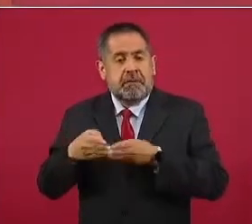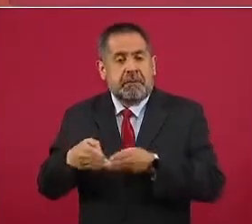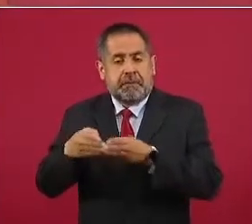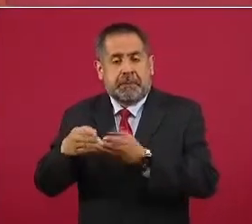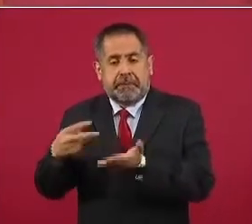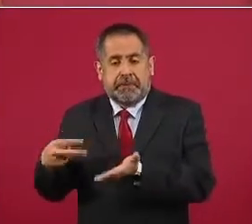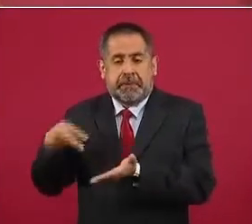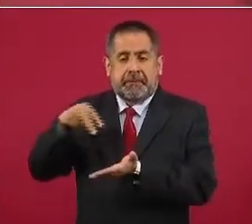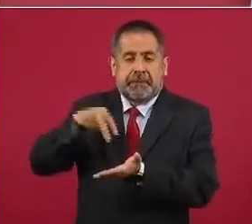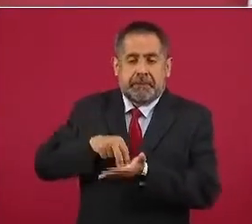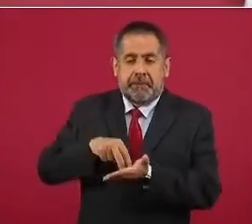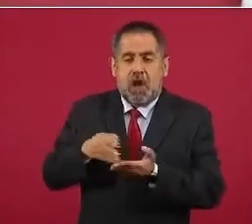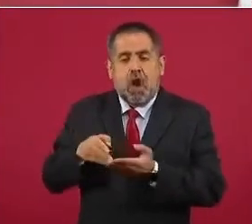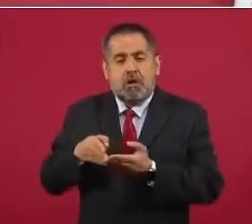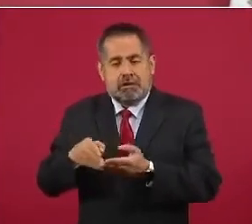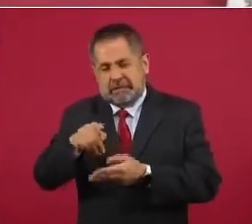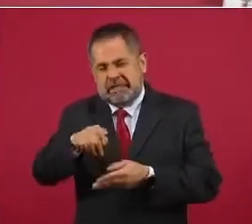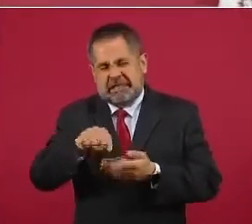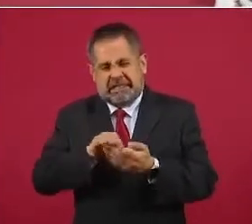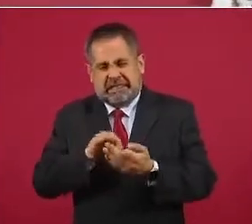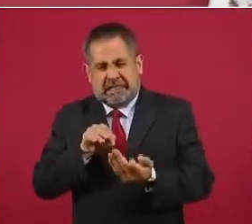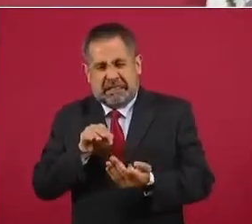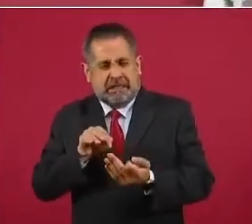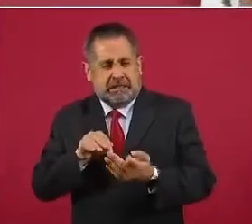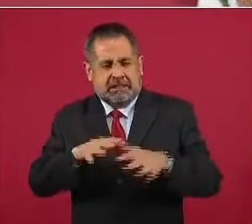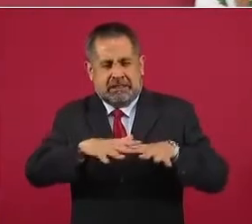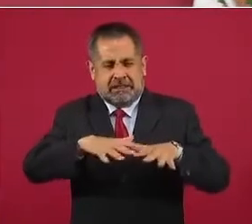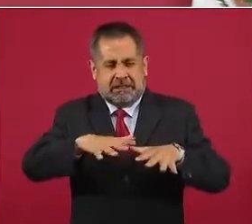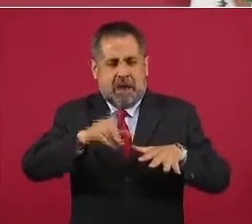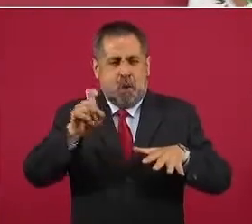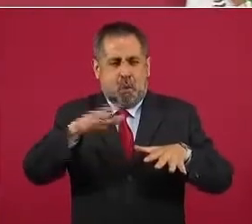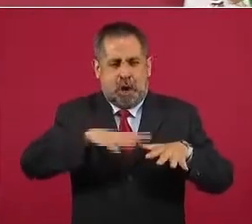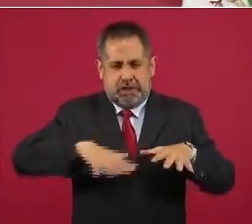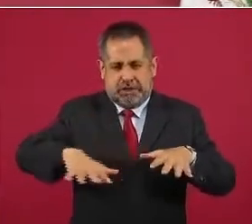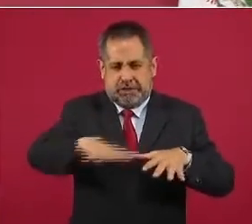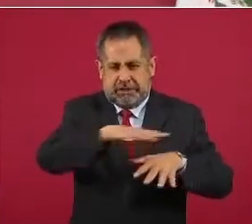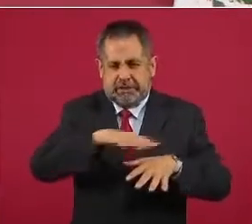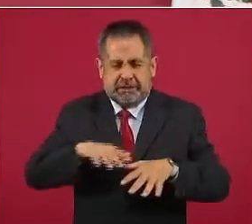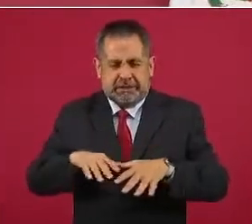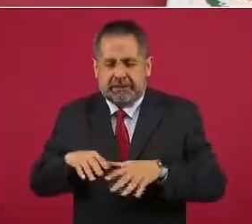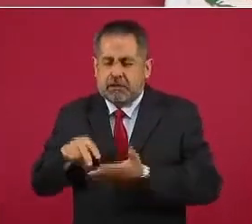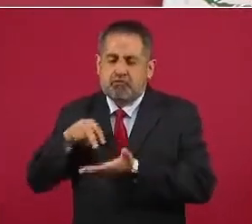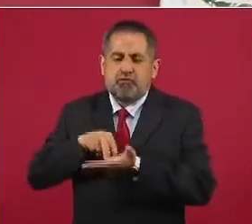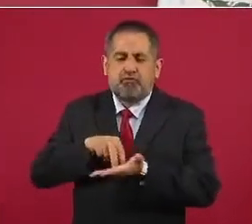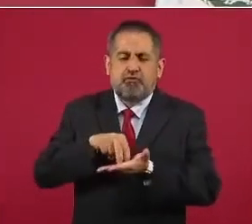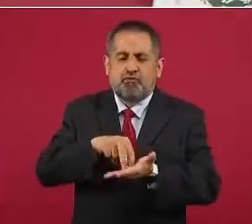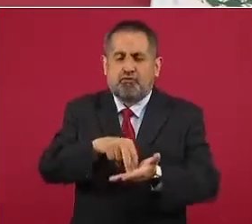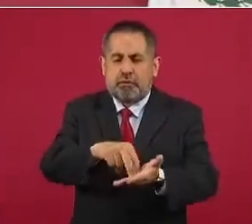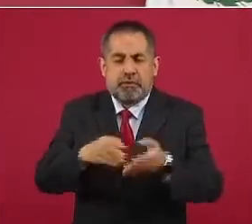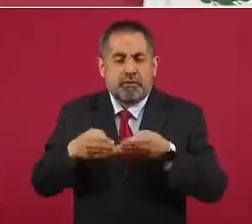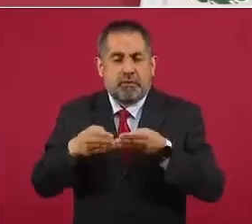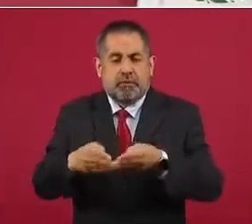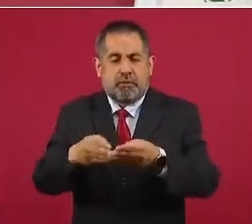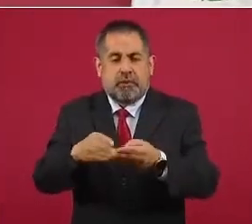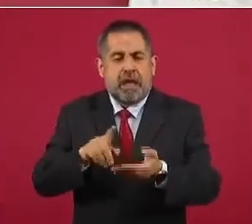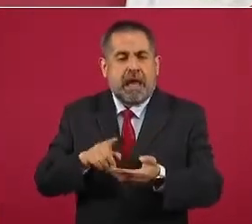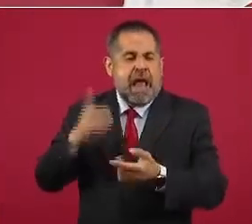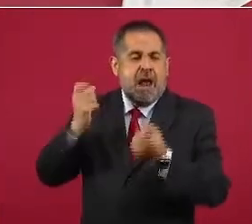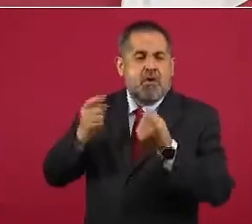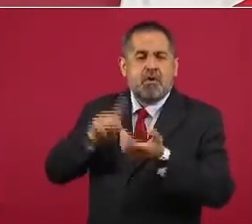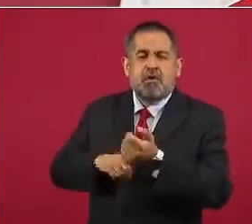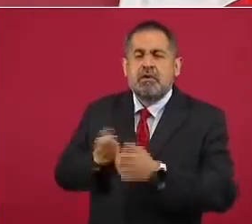que estaba en la orilla, en algunos lugares les llamamos